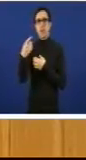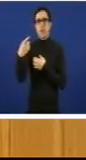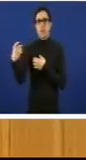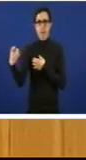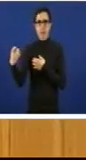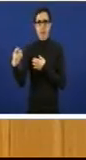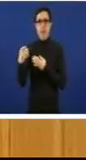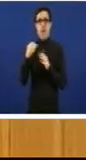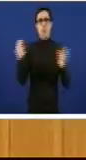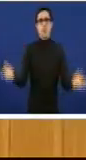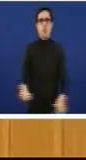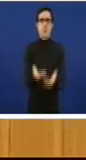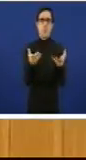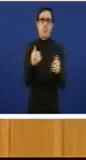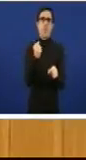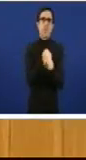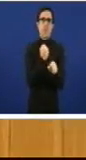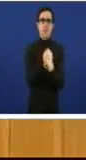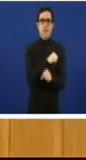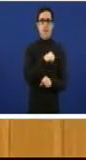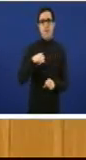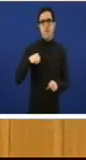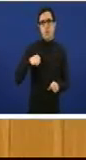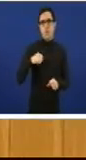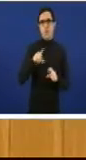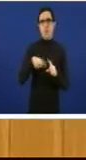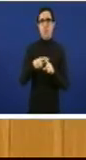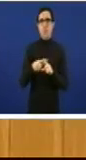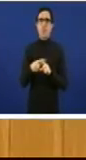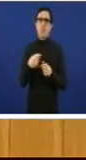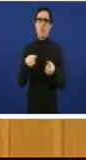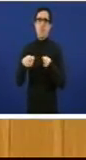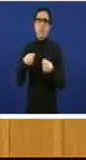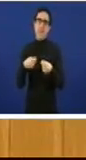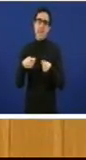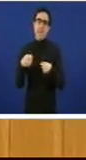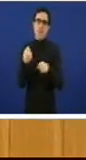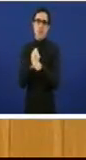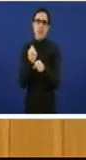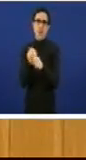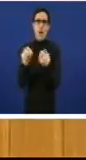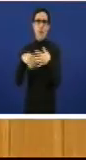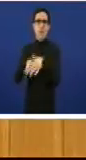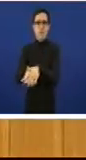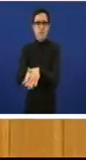emprego, do emprego autónomo e do mercado de traballo inclusivo, que tiña unha reducción do 24